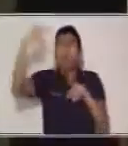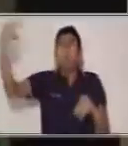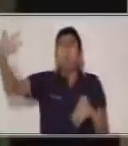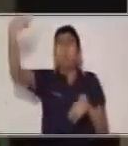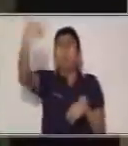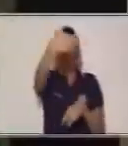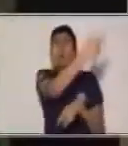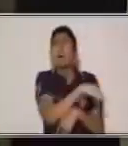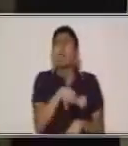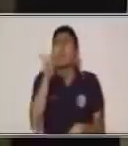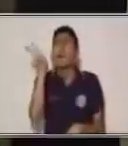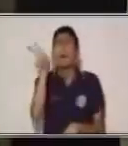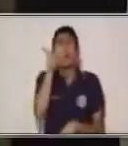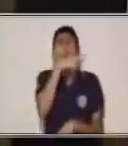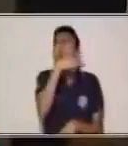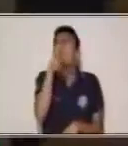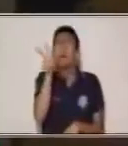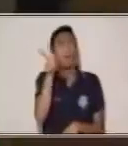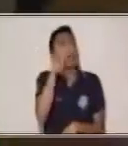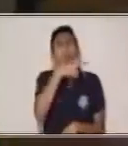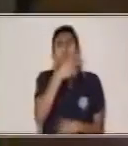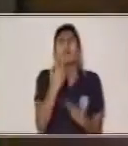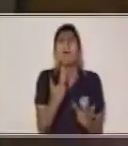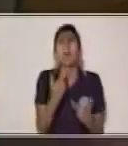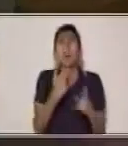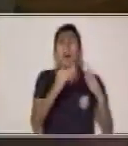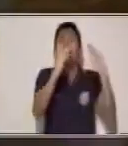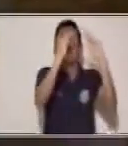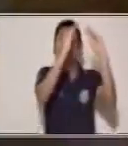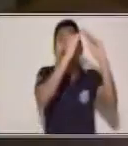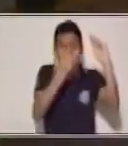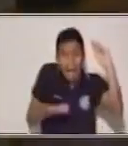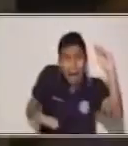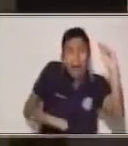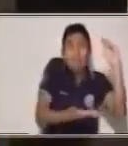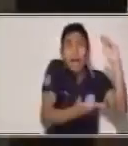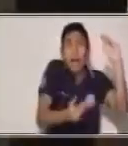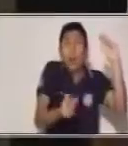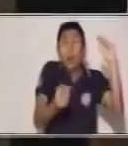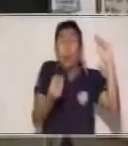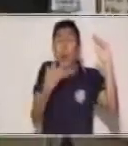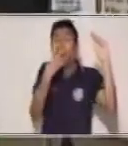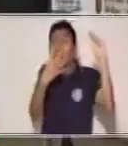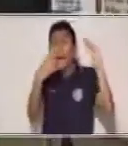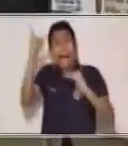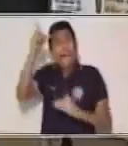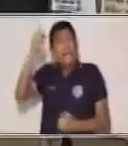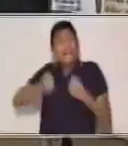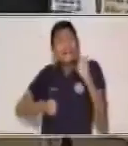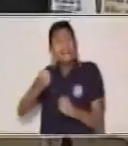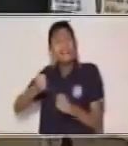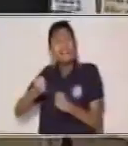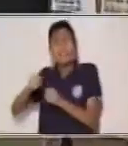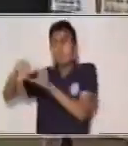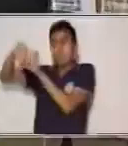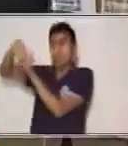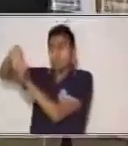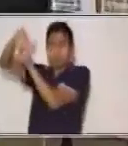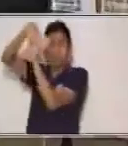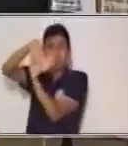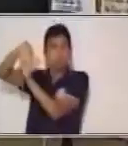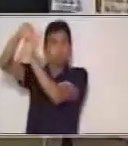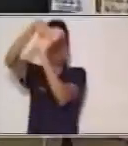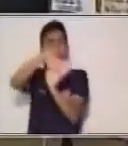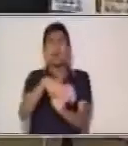dejaba bajo la puerta de una choza pan y leche para una humilde familia. Pues su gran